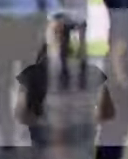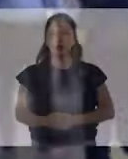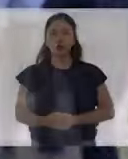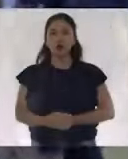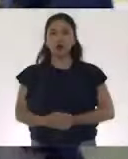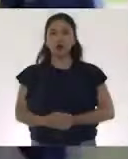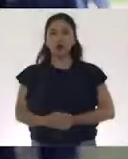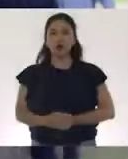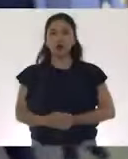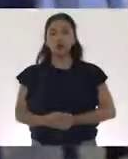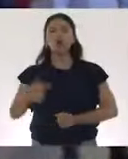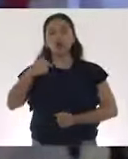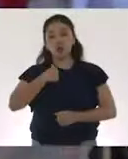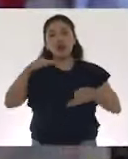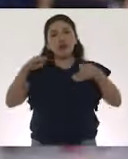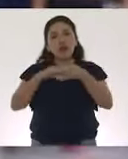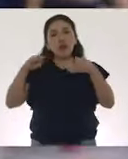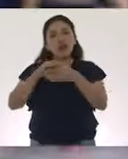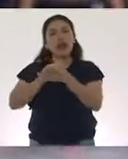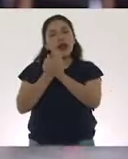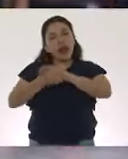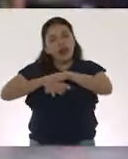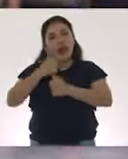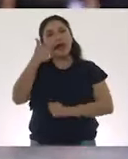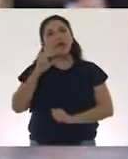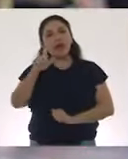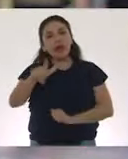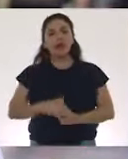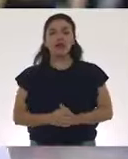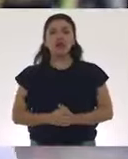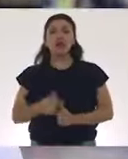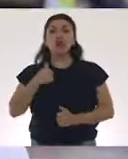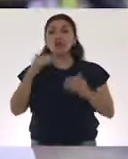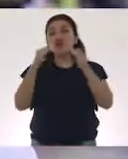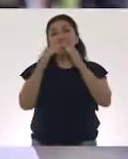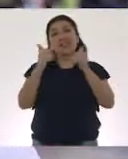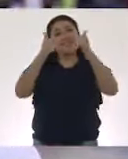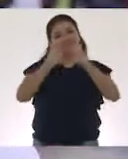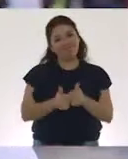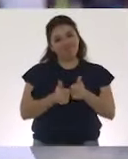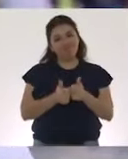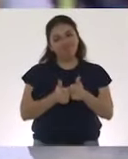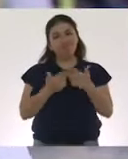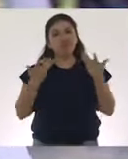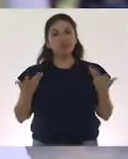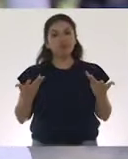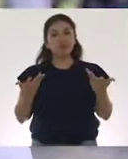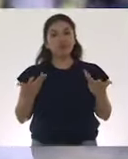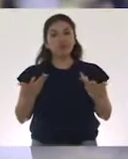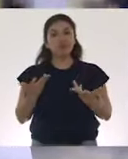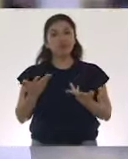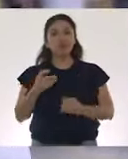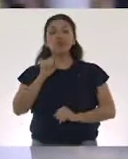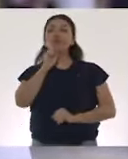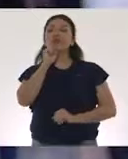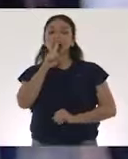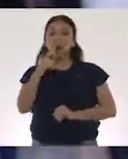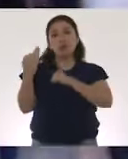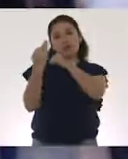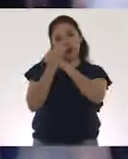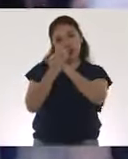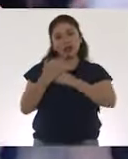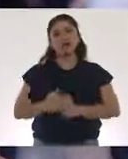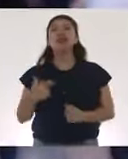cubrebocas, gel y lavándome las manos. No saliendo de la casa y protegerme.